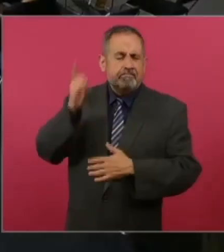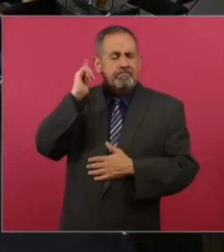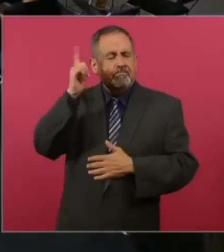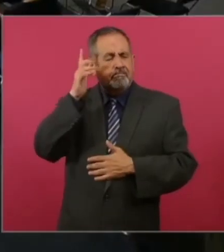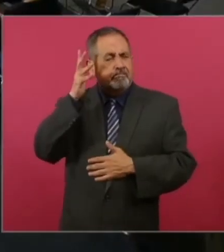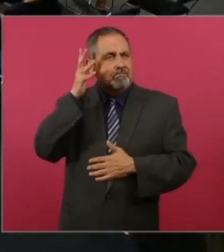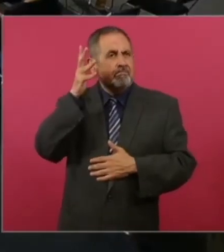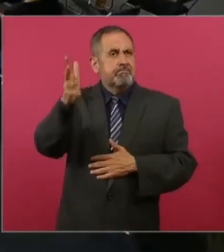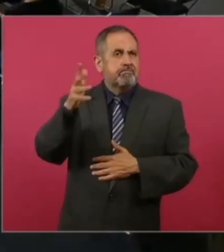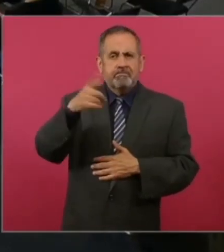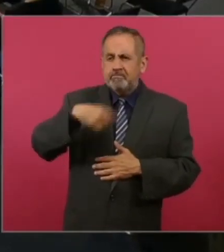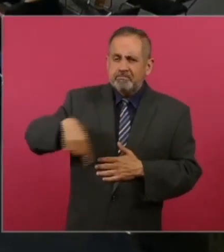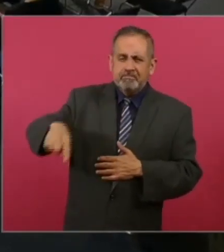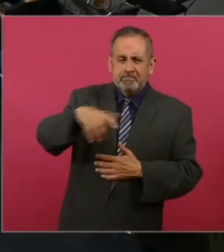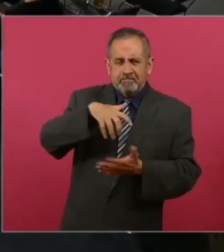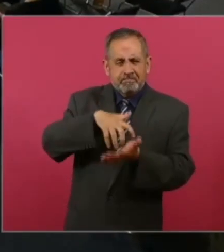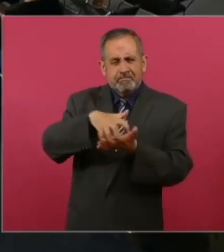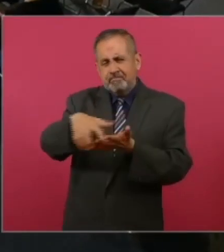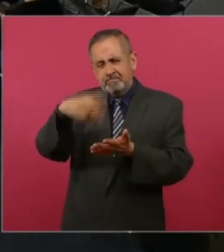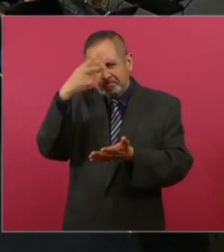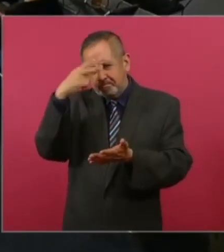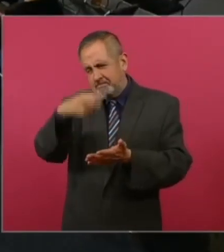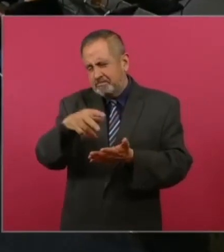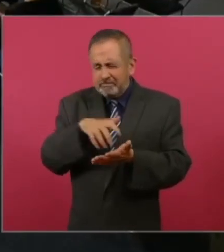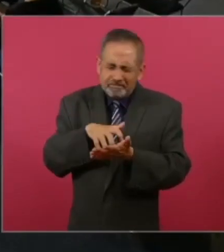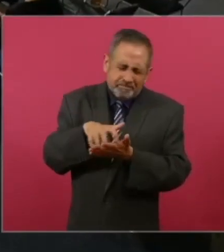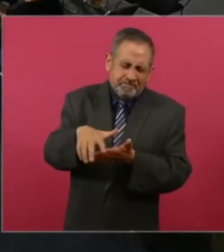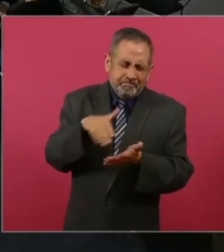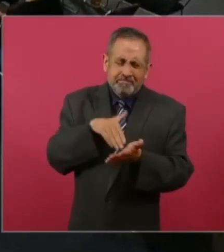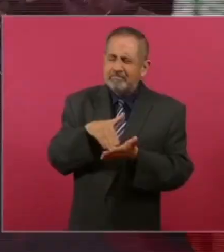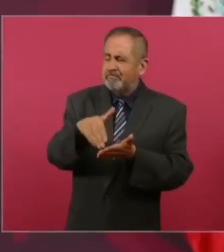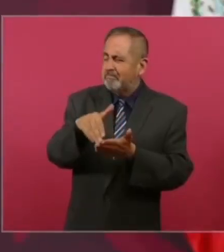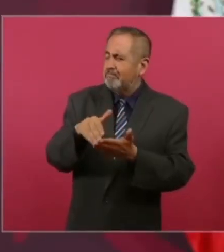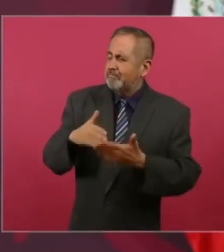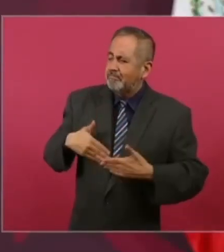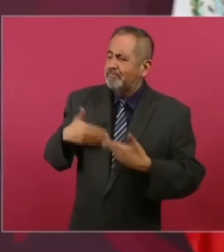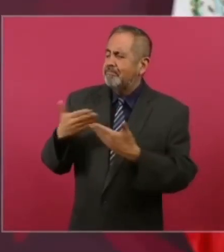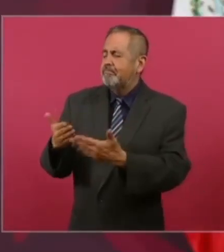mexicanos, de millones de mexicanos, sobre todo de la gente más humilde.